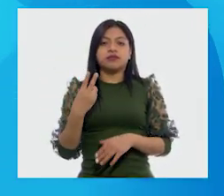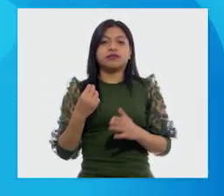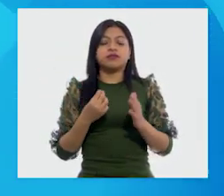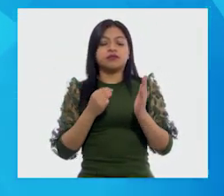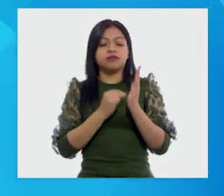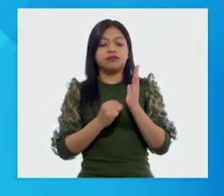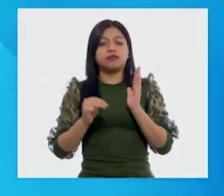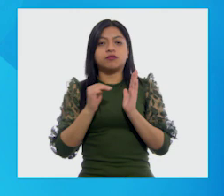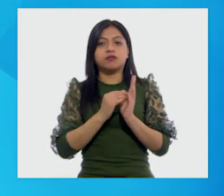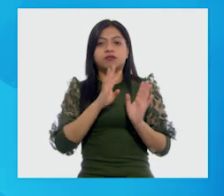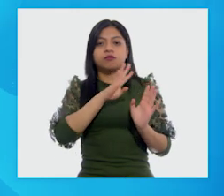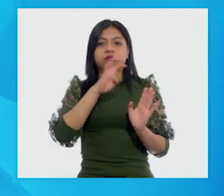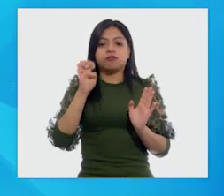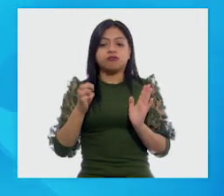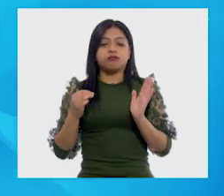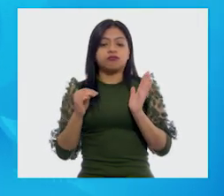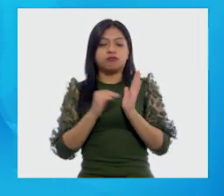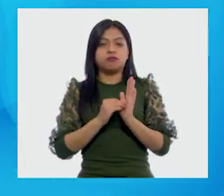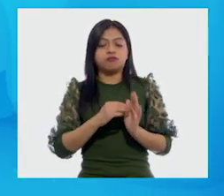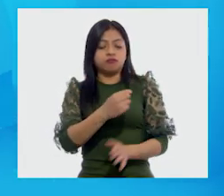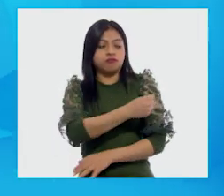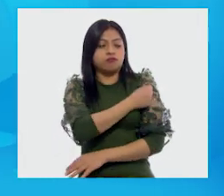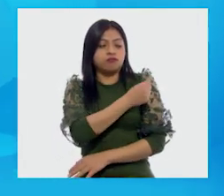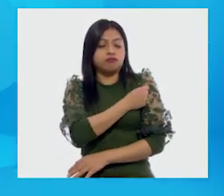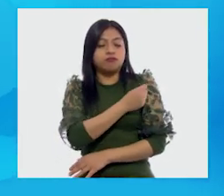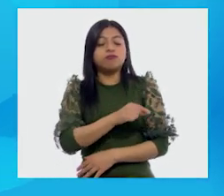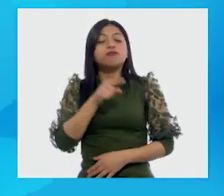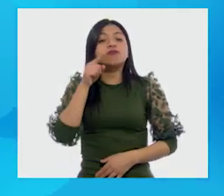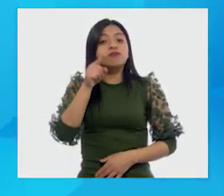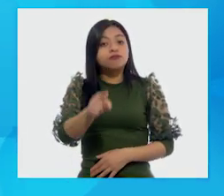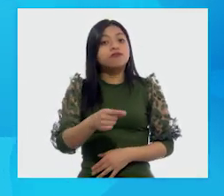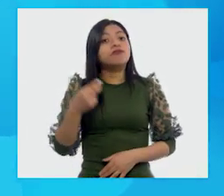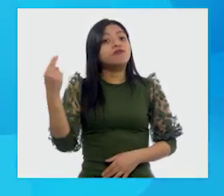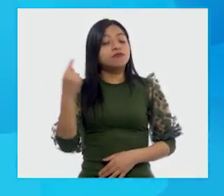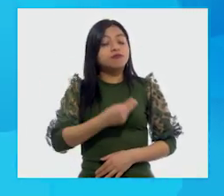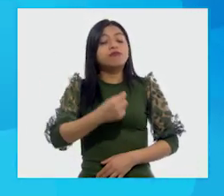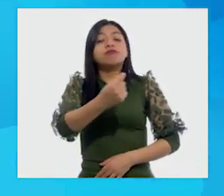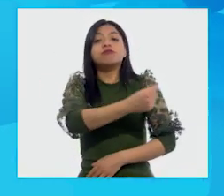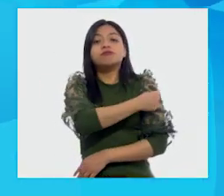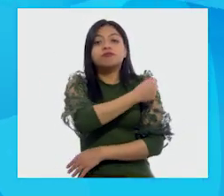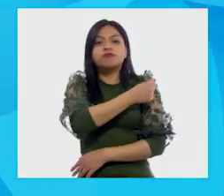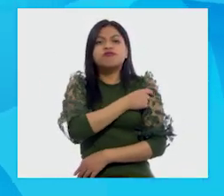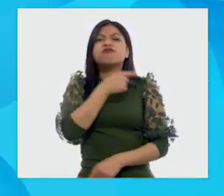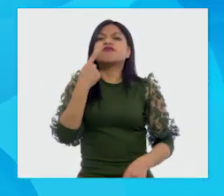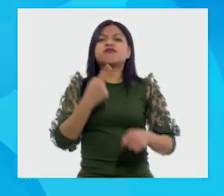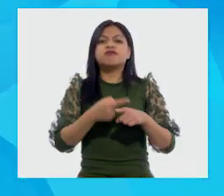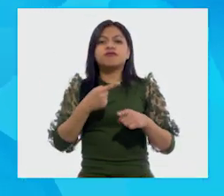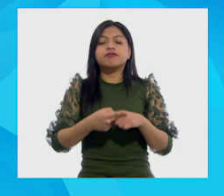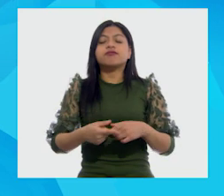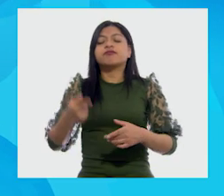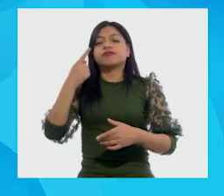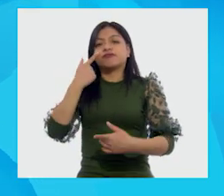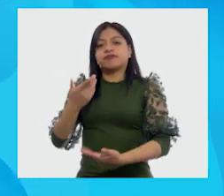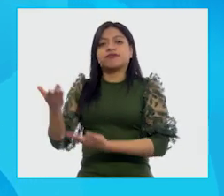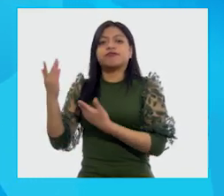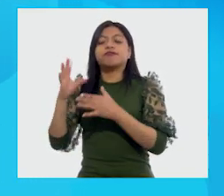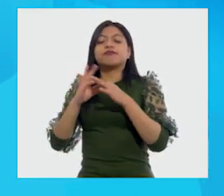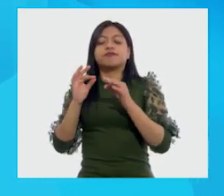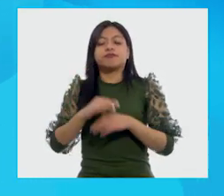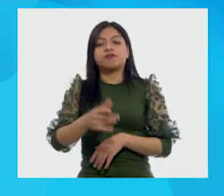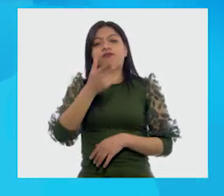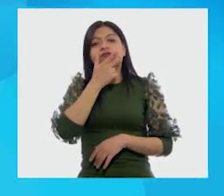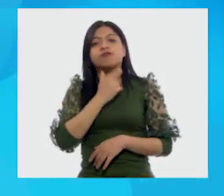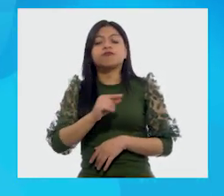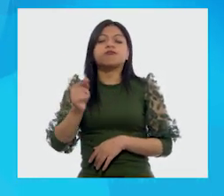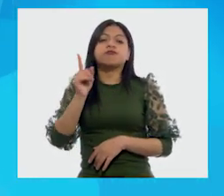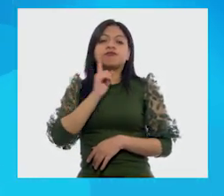mil dosis y luego deben vacunarse. Aquí te dice específicamente quiénes son los que deben de ir. Niñas y